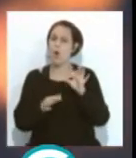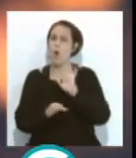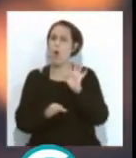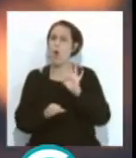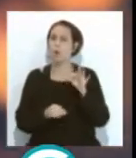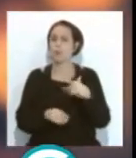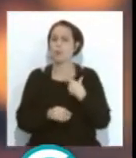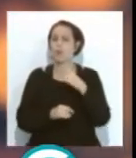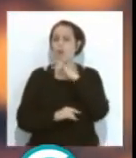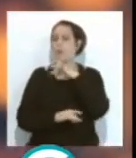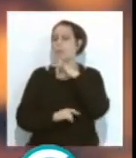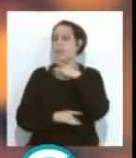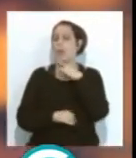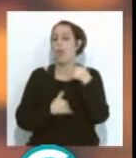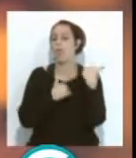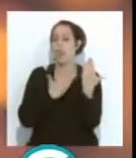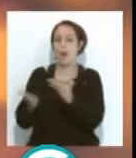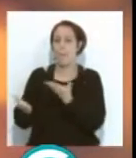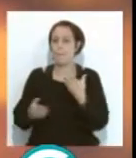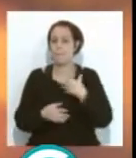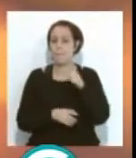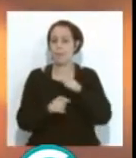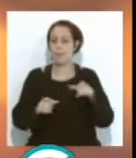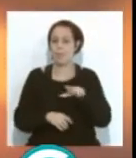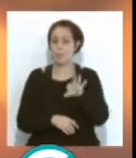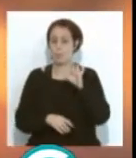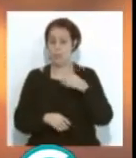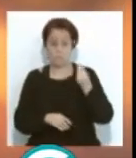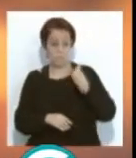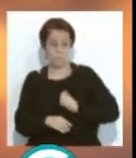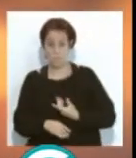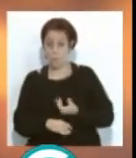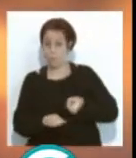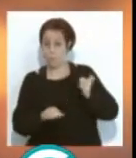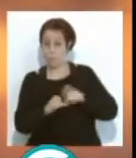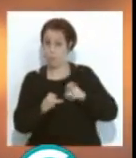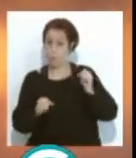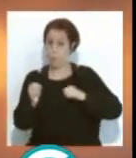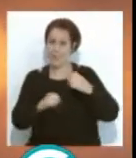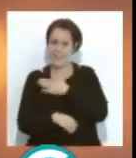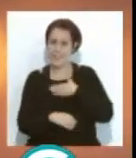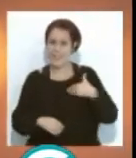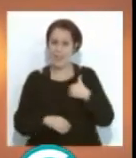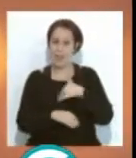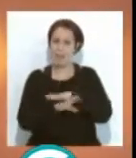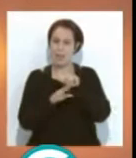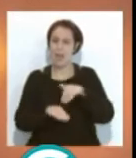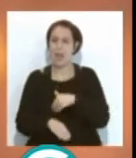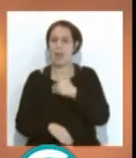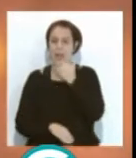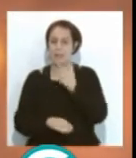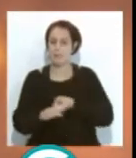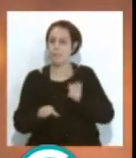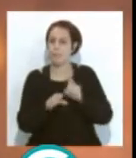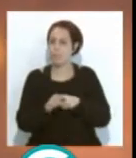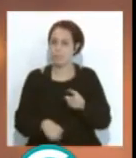contentar, como estamos diciendo, a los que al final toman las decisiones, que son los propios que concursan y que quieren llegar a semifinales? Claro. Yo creo que, como